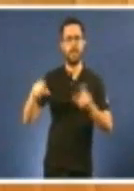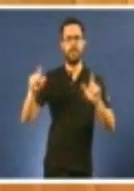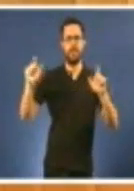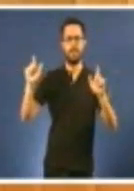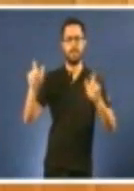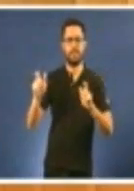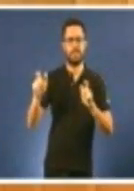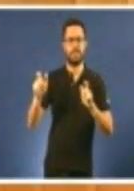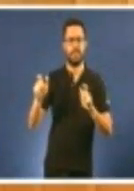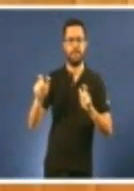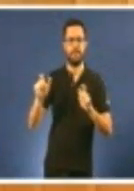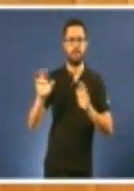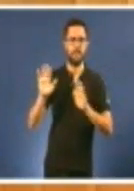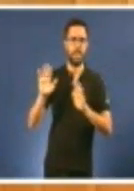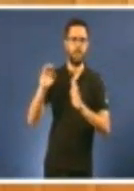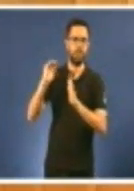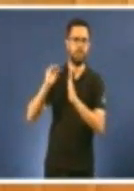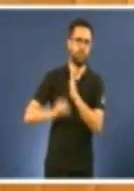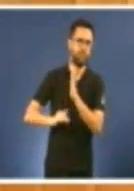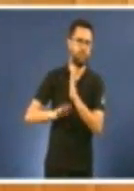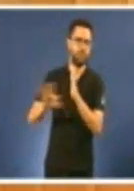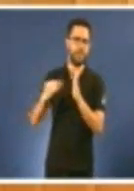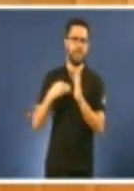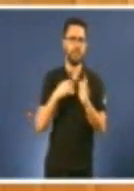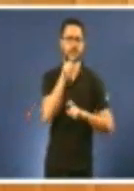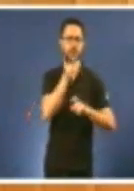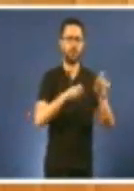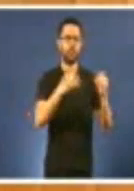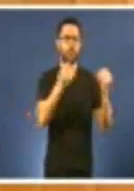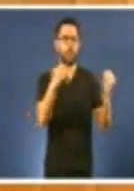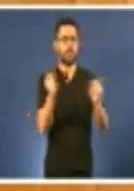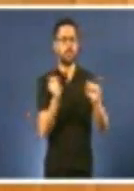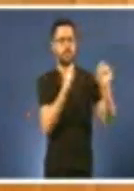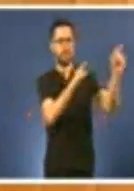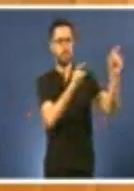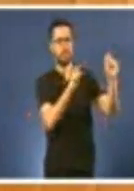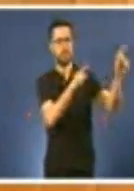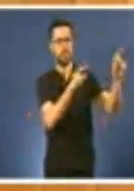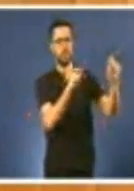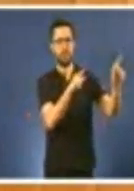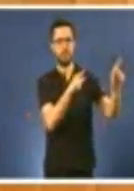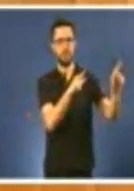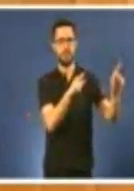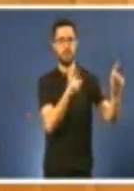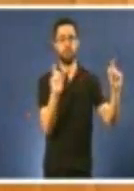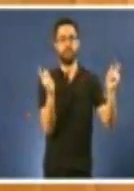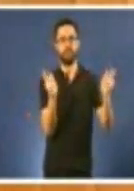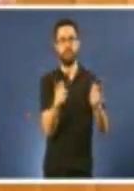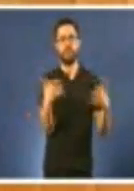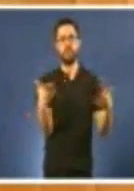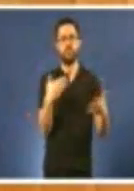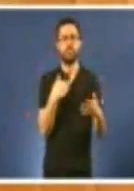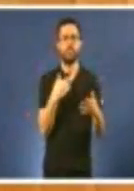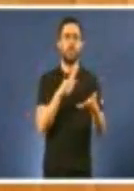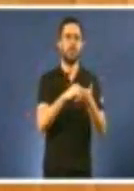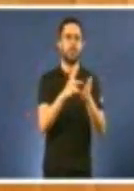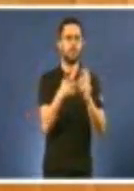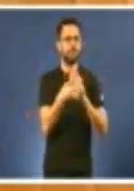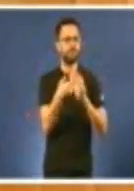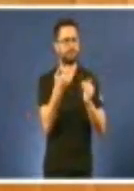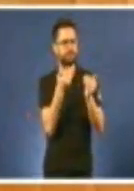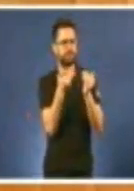hai unha gran emigración de nosa mocedade. E as proxeccións que se fan, e son proxeccións feitas